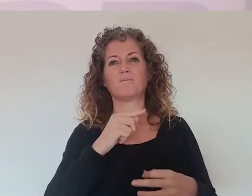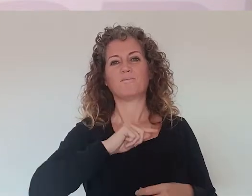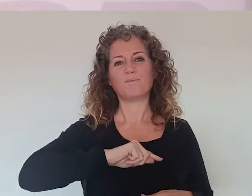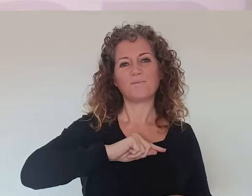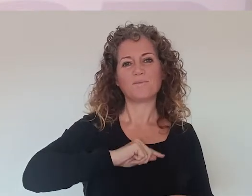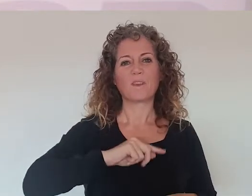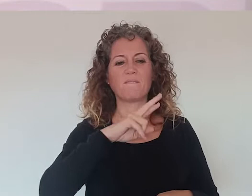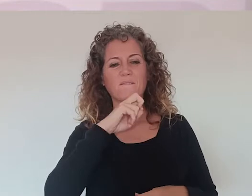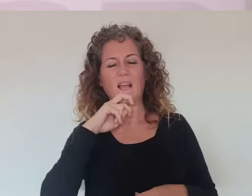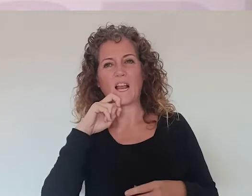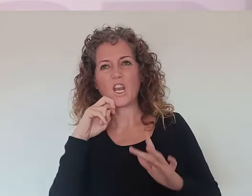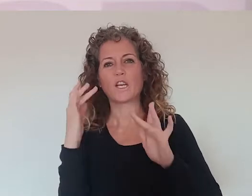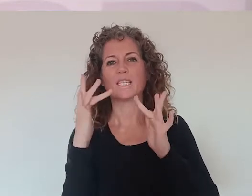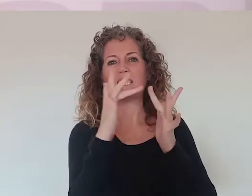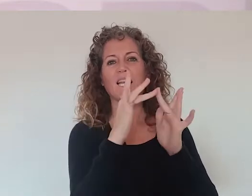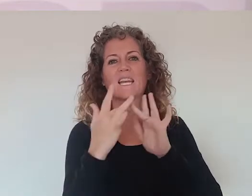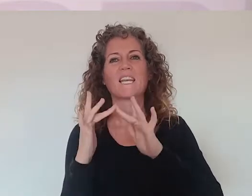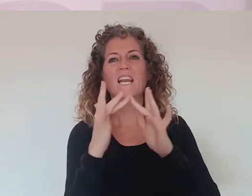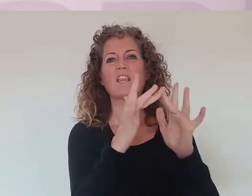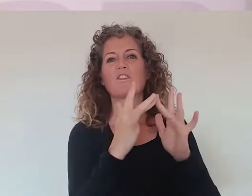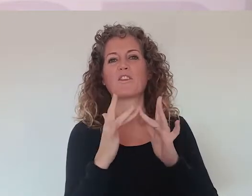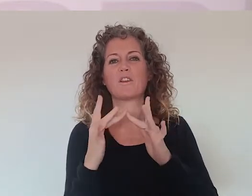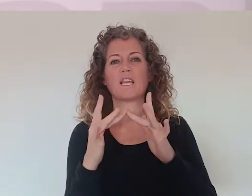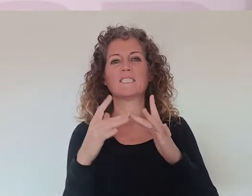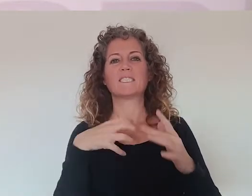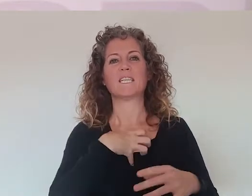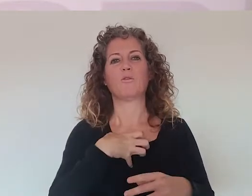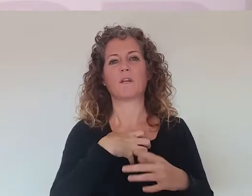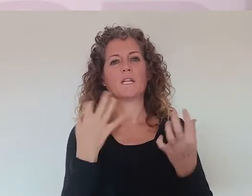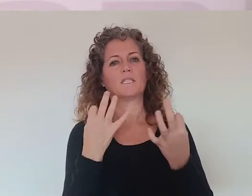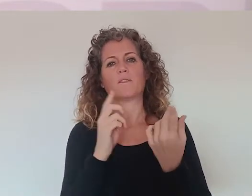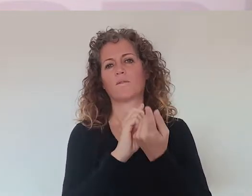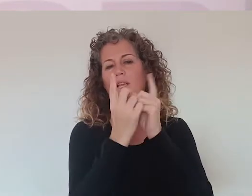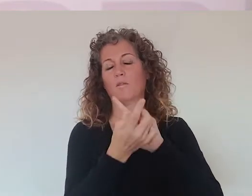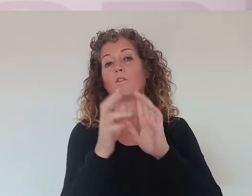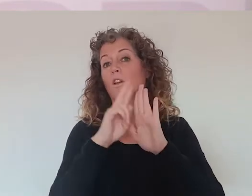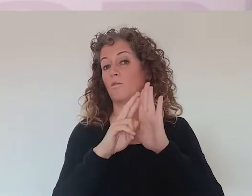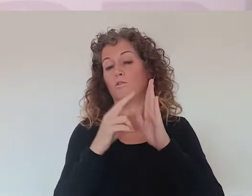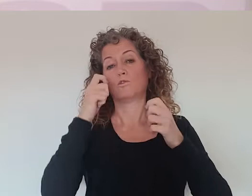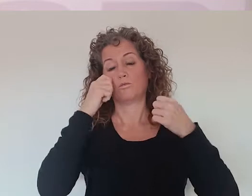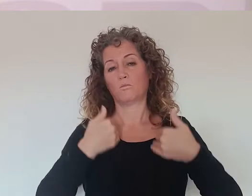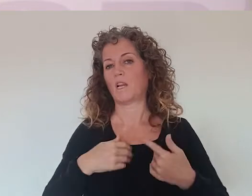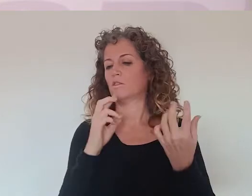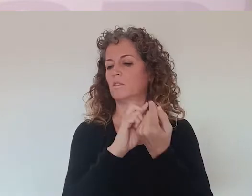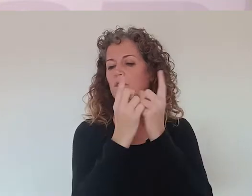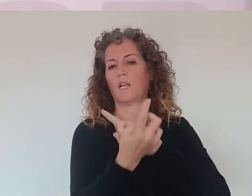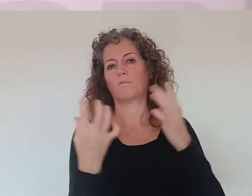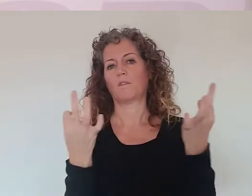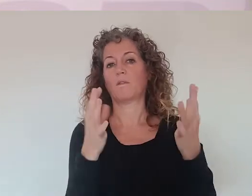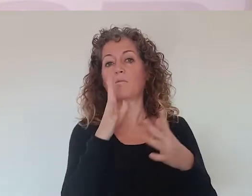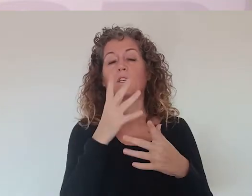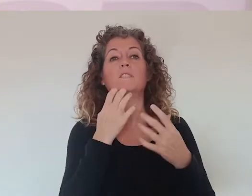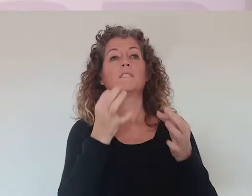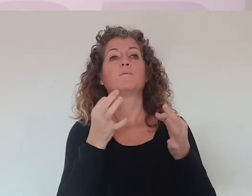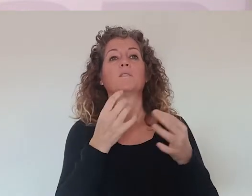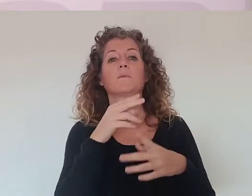el espíritu, los valores y las relaciones laborales y los recursos humanos dentro de